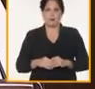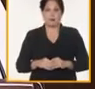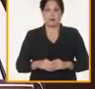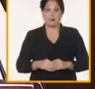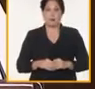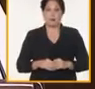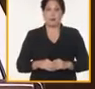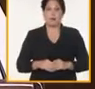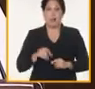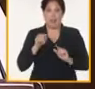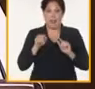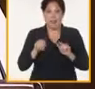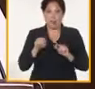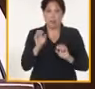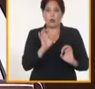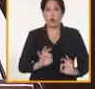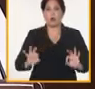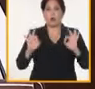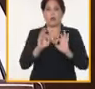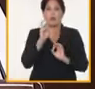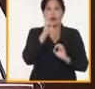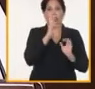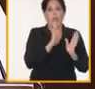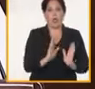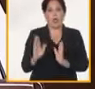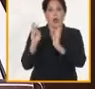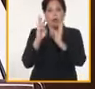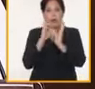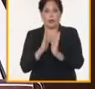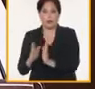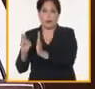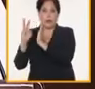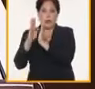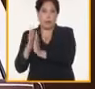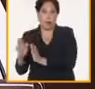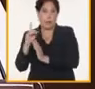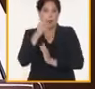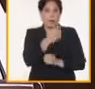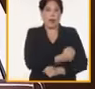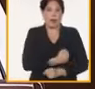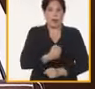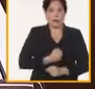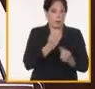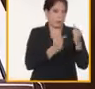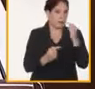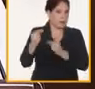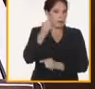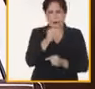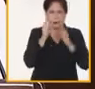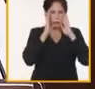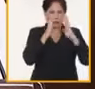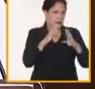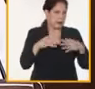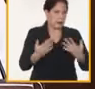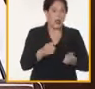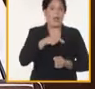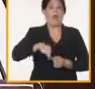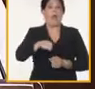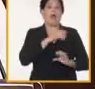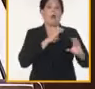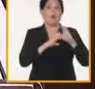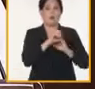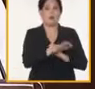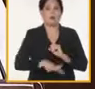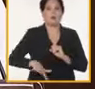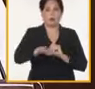implementación se organizó en tres etapas. En la primera, los esfuerzos principales se han encaminado a la comunicación